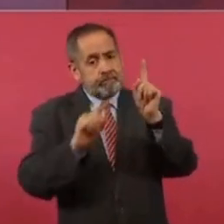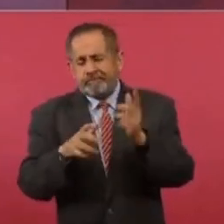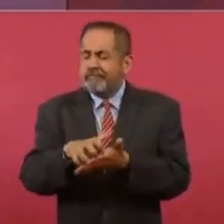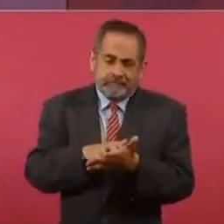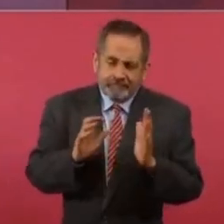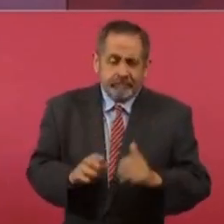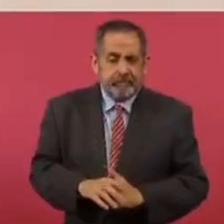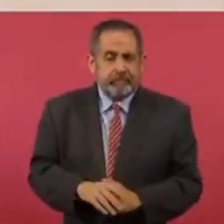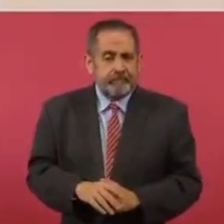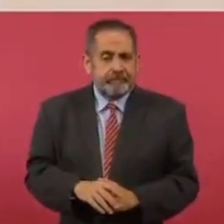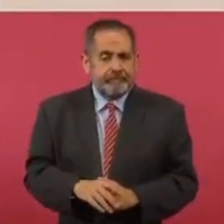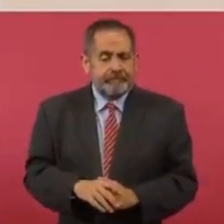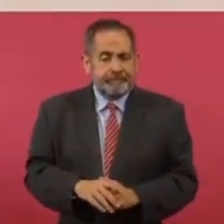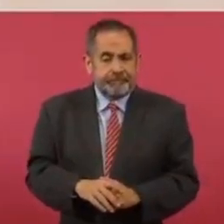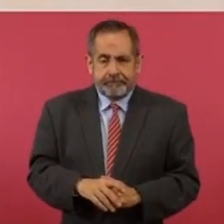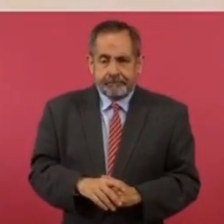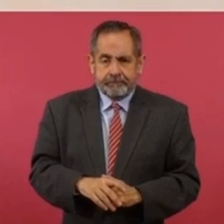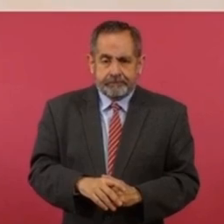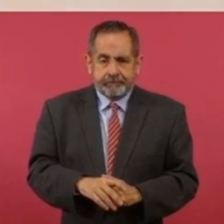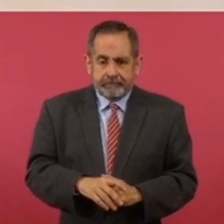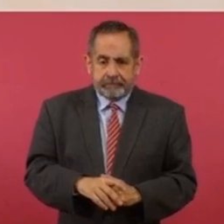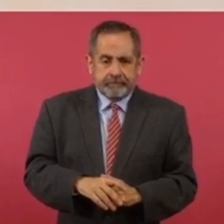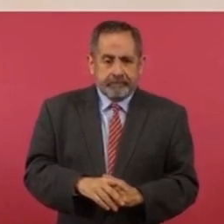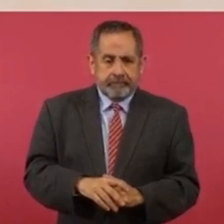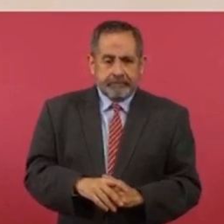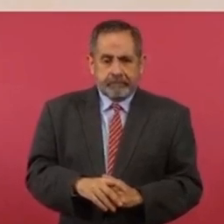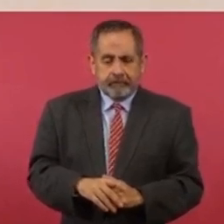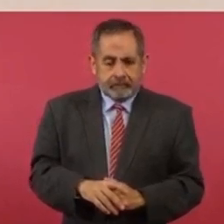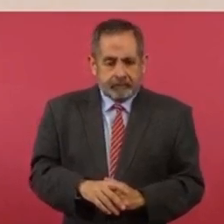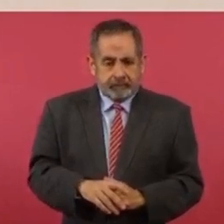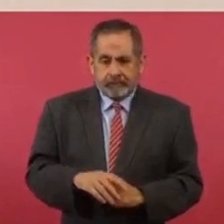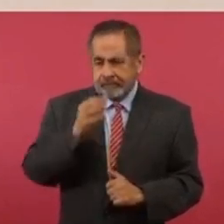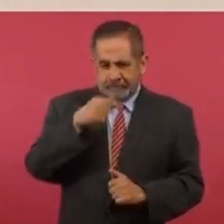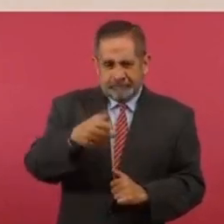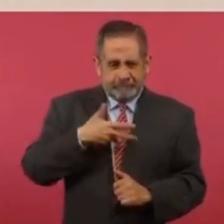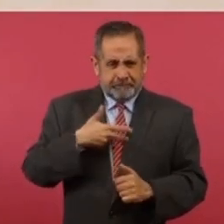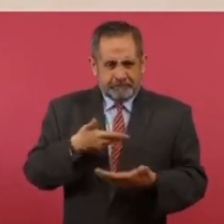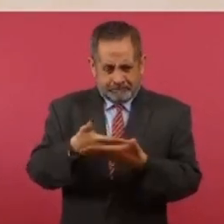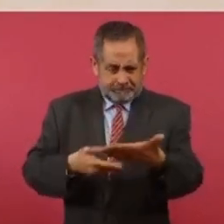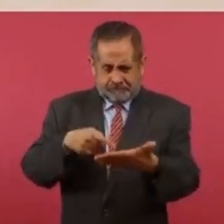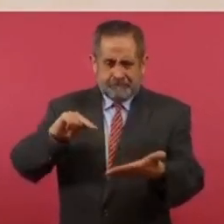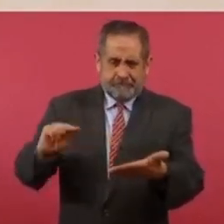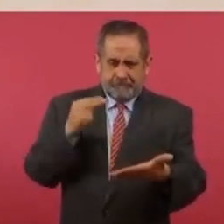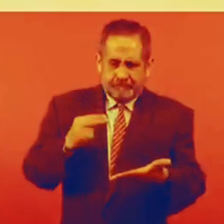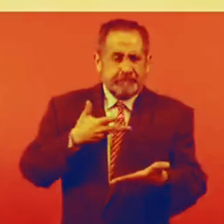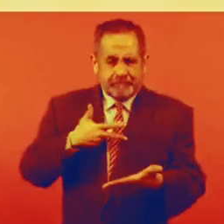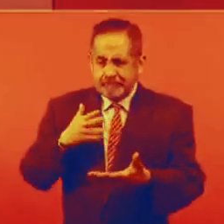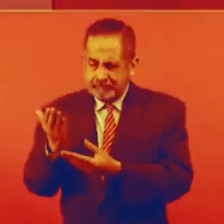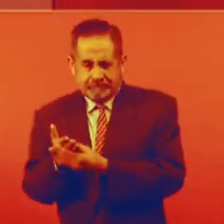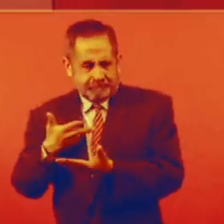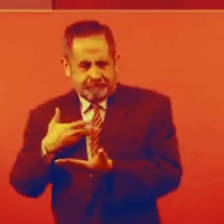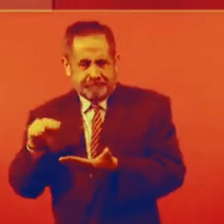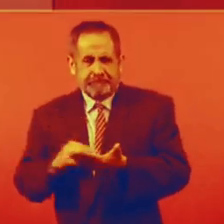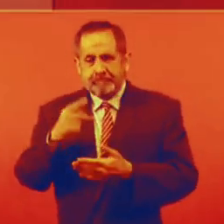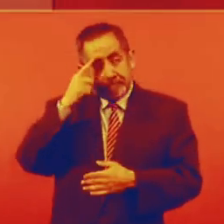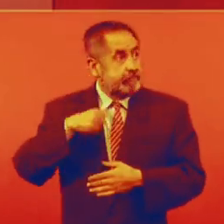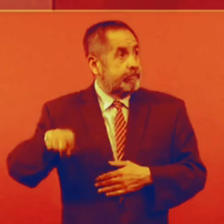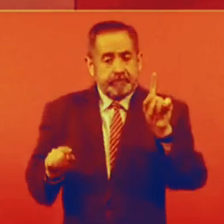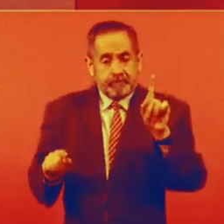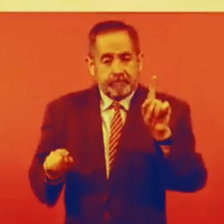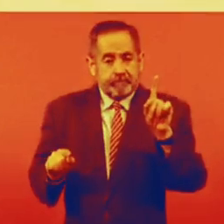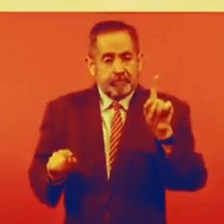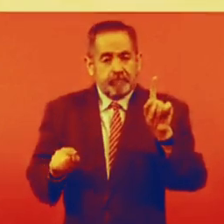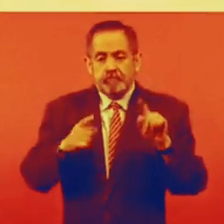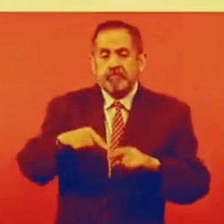para firma y que se publique la reforma en donde los gobiernos